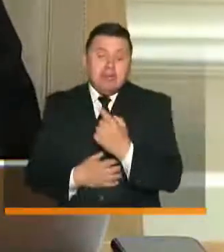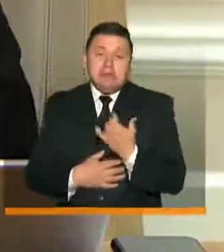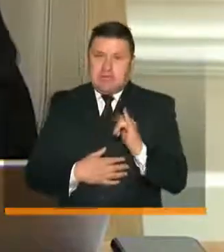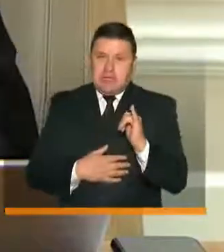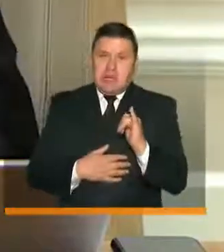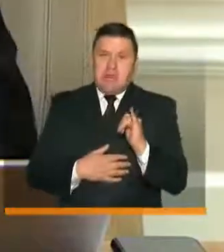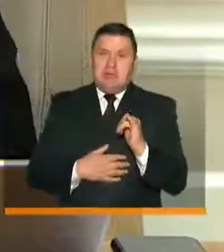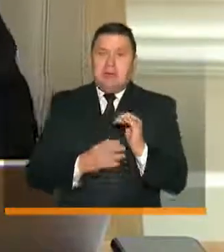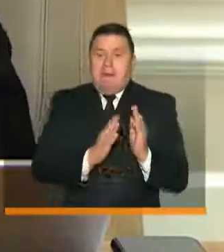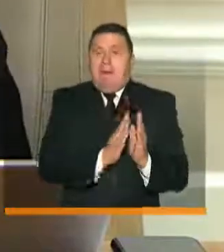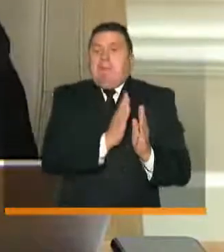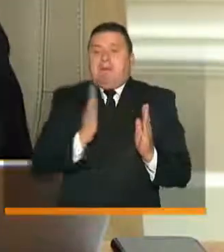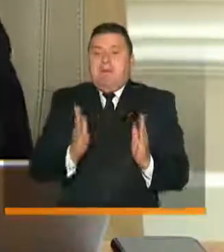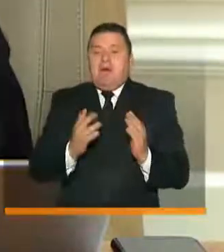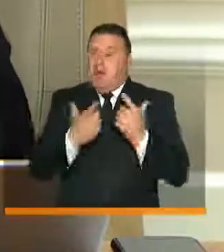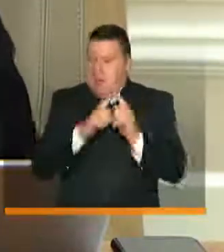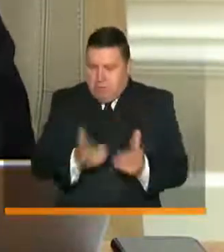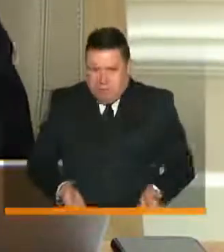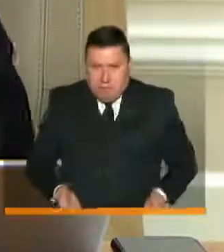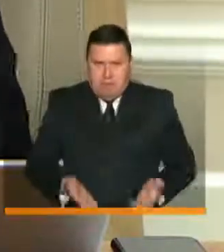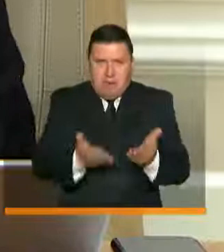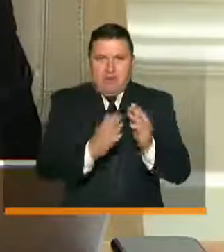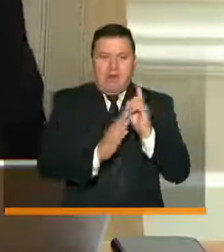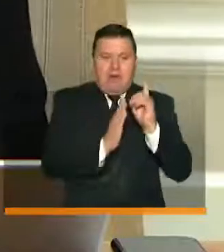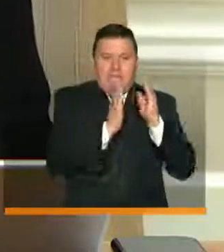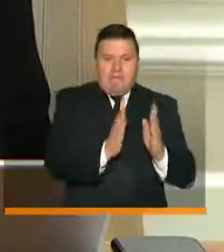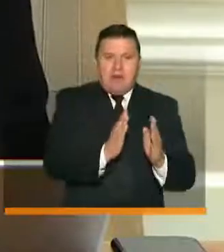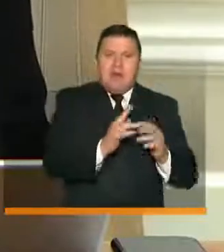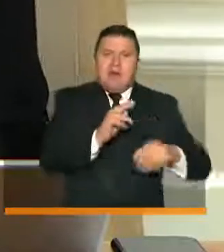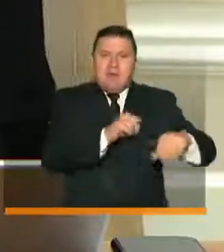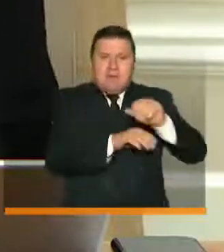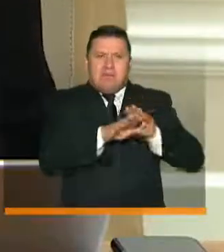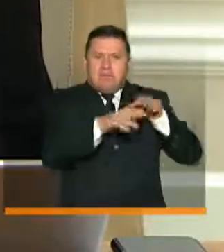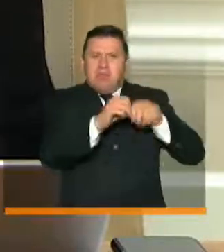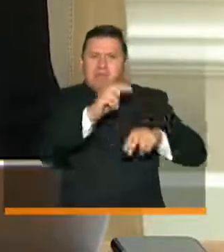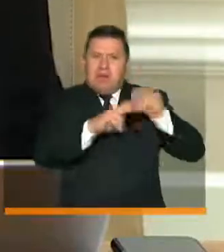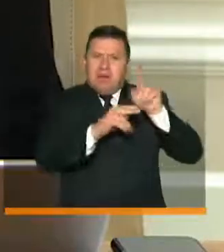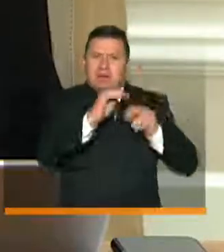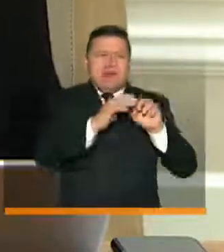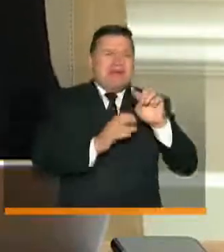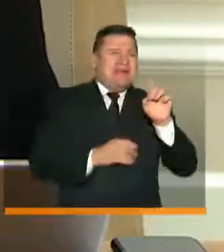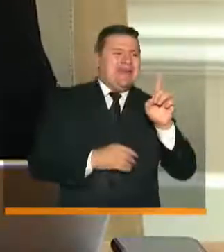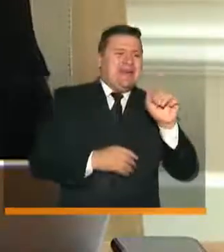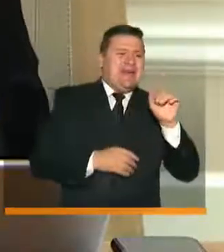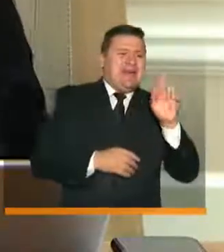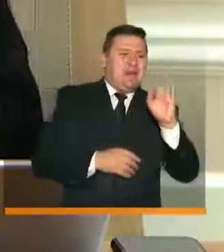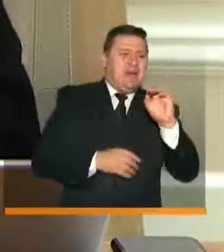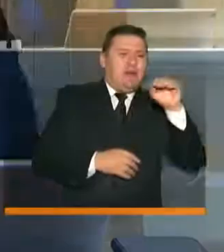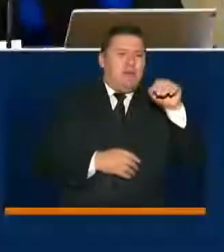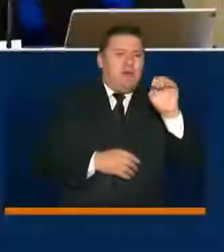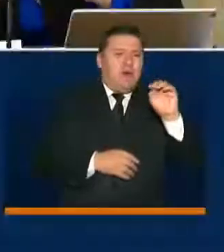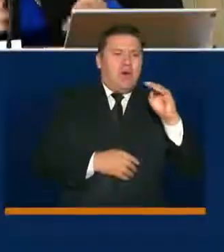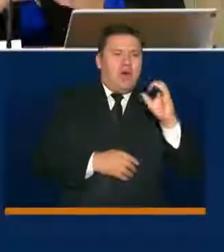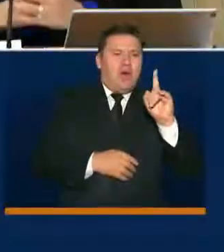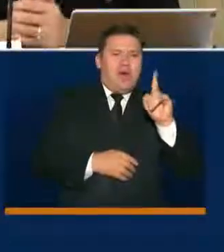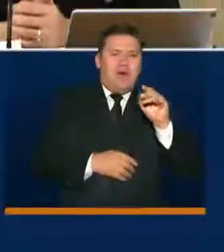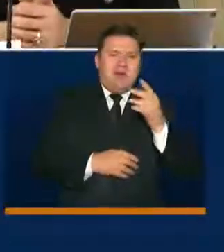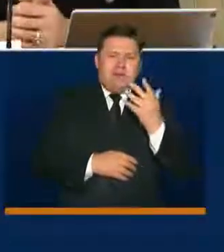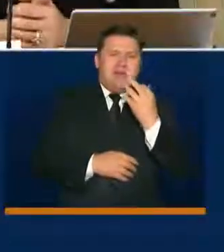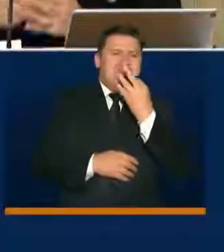da fase, da vía libre a la fase 1 del plan remedial del proyecto Santana Mocoa Neiva, un proyecto de